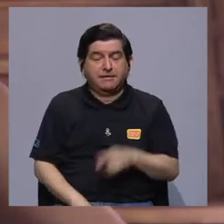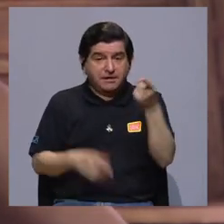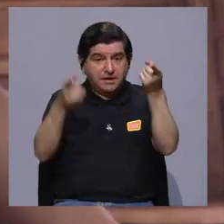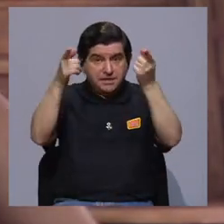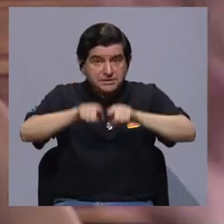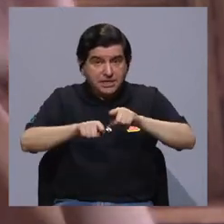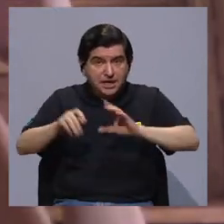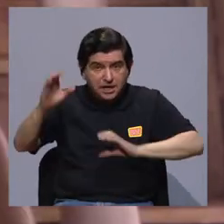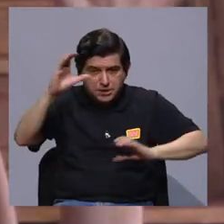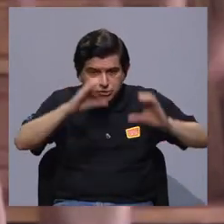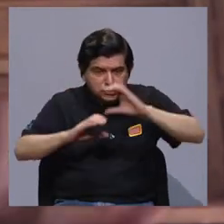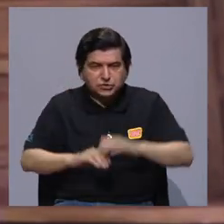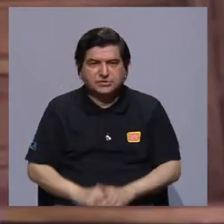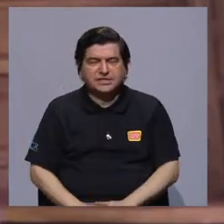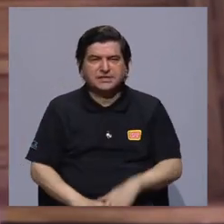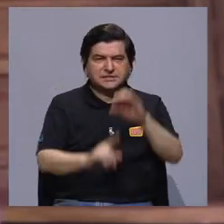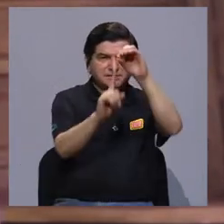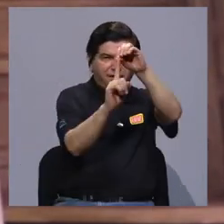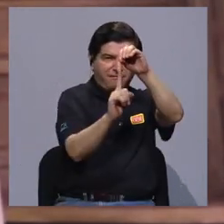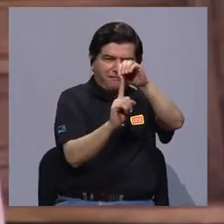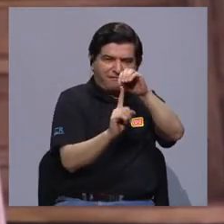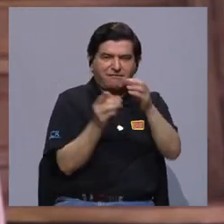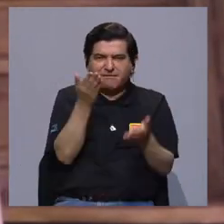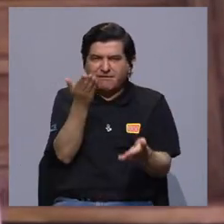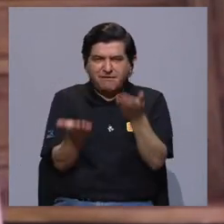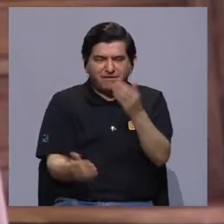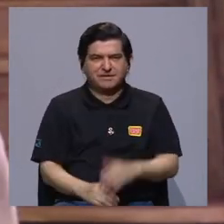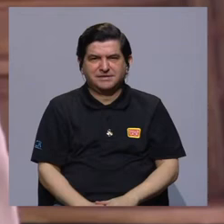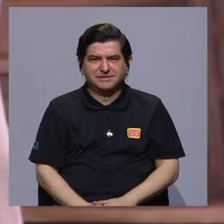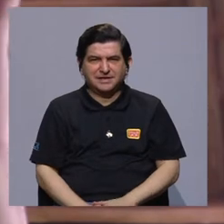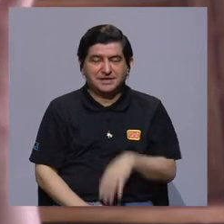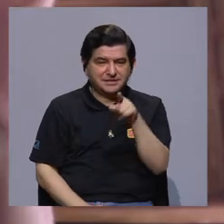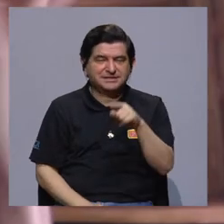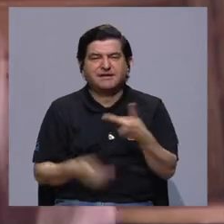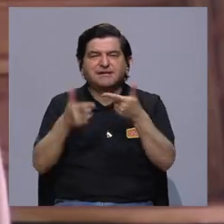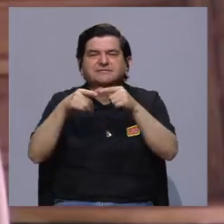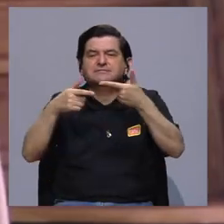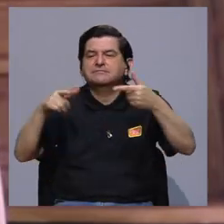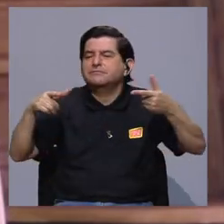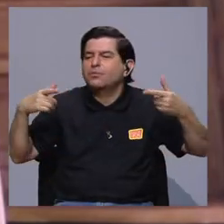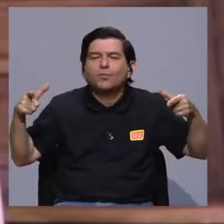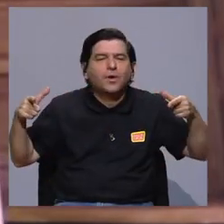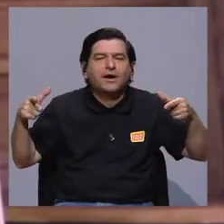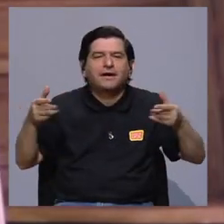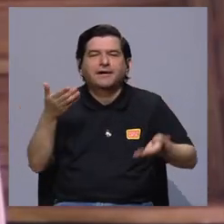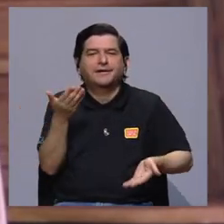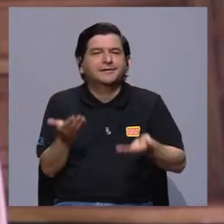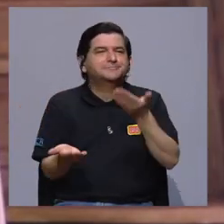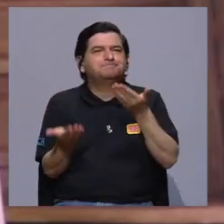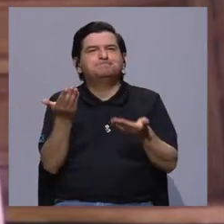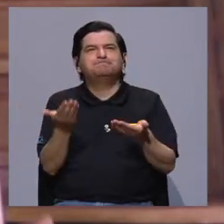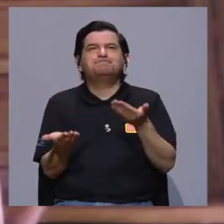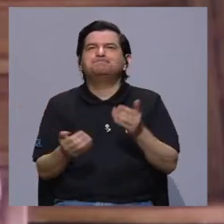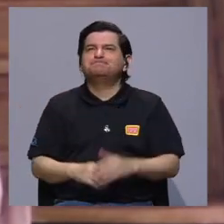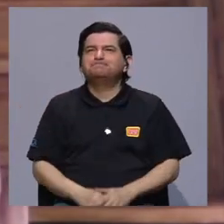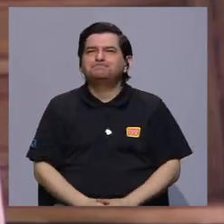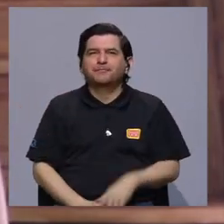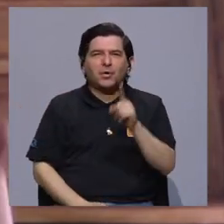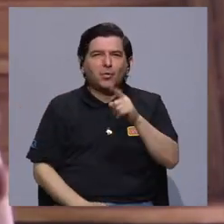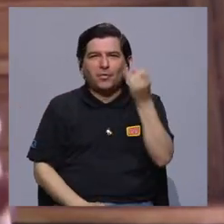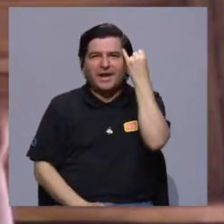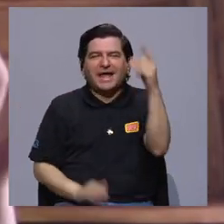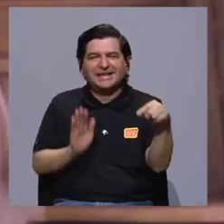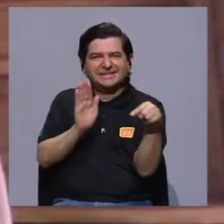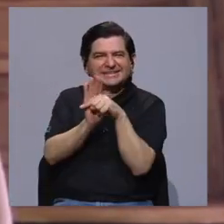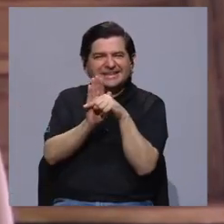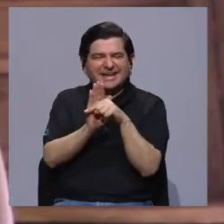ciencia muy objetivista y que puede todavía haber en estos lenguajes, digamos, como que hay un